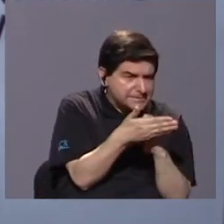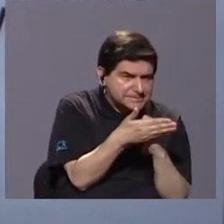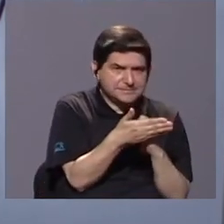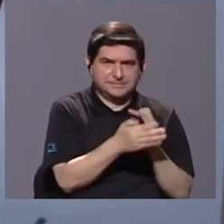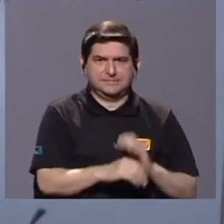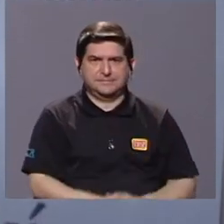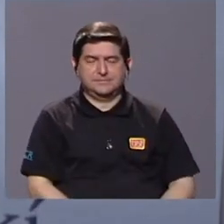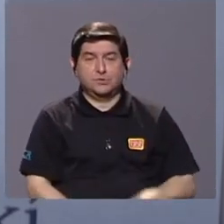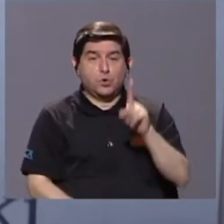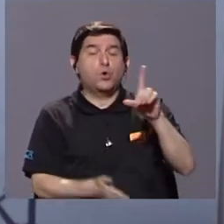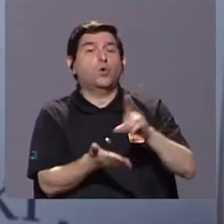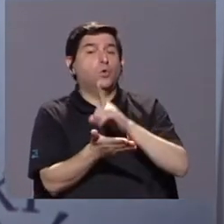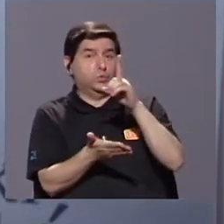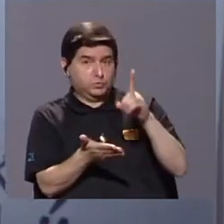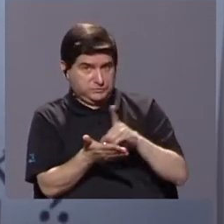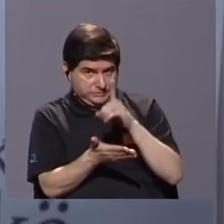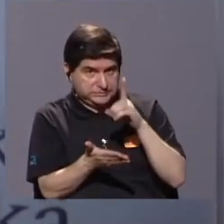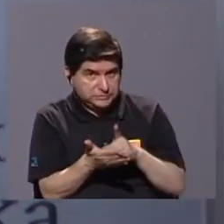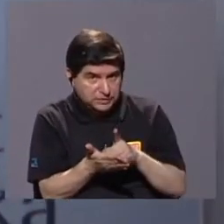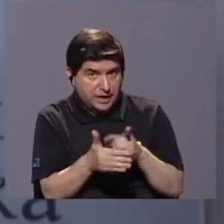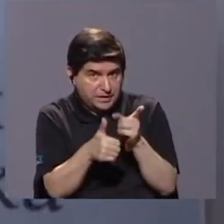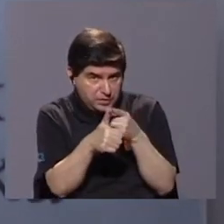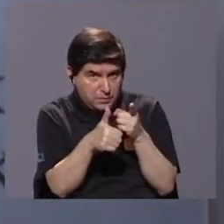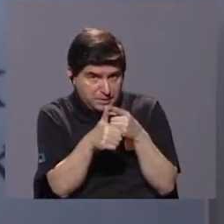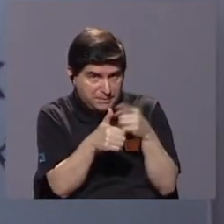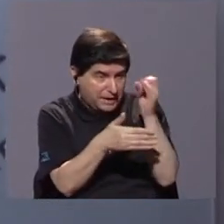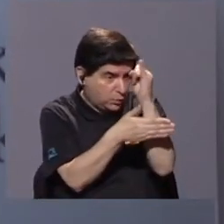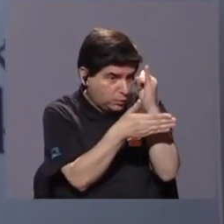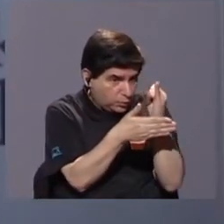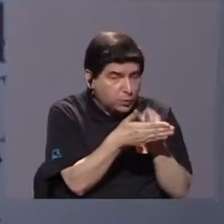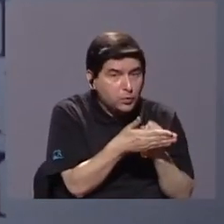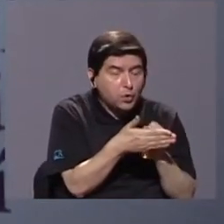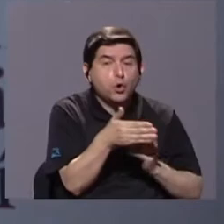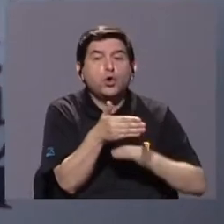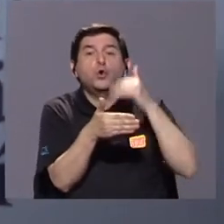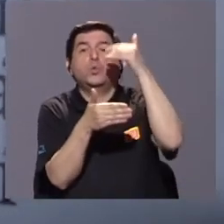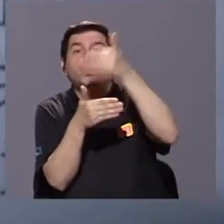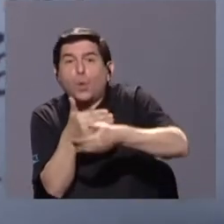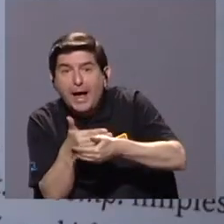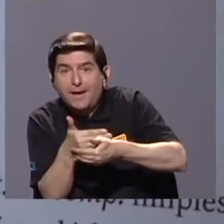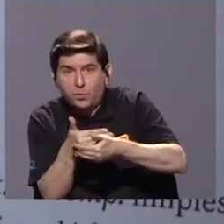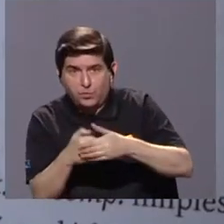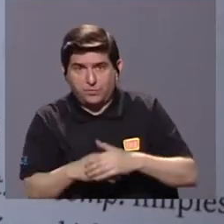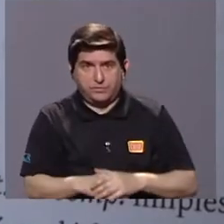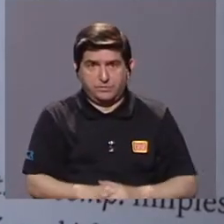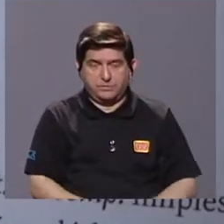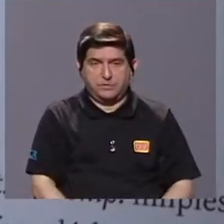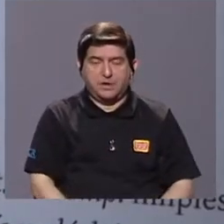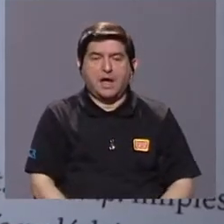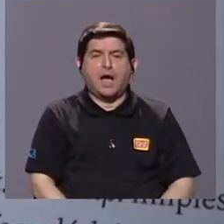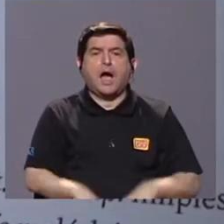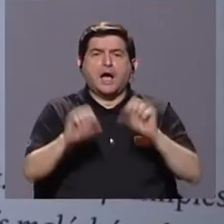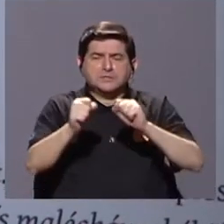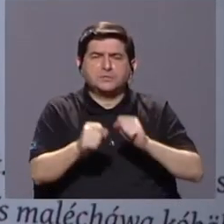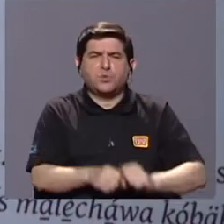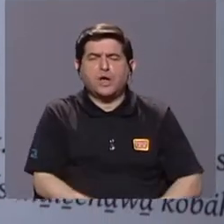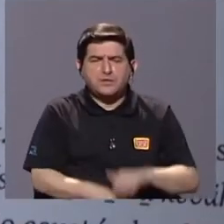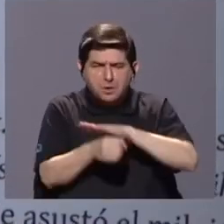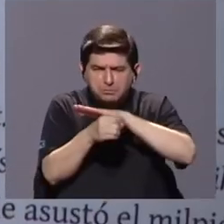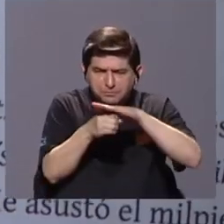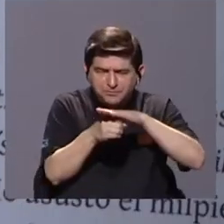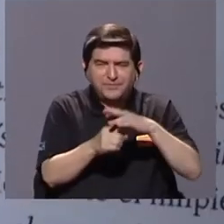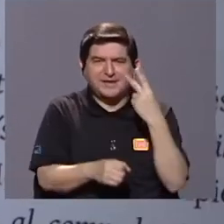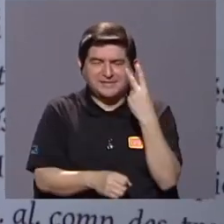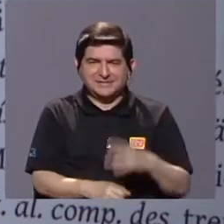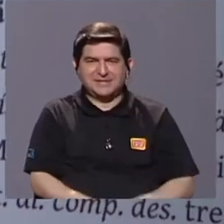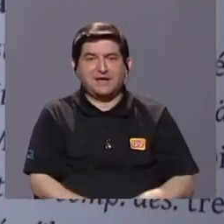Un diccionario primero se diseña y luego, por así decirlo, se rellena. Se puede ver que